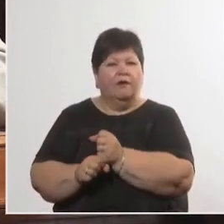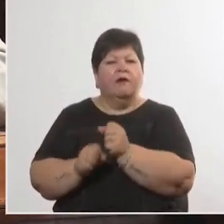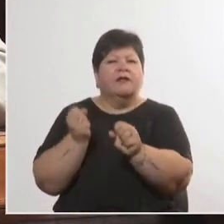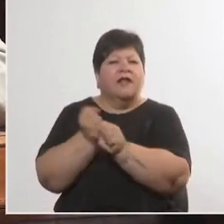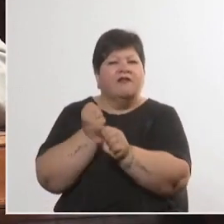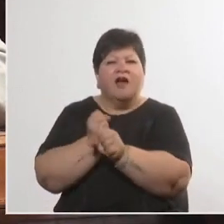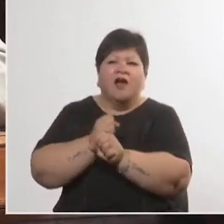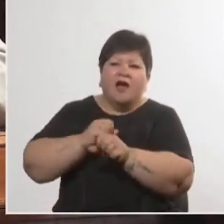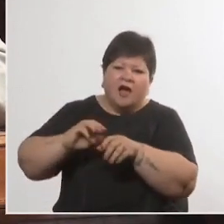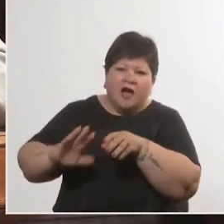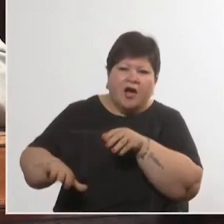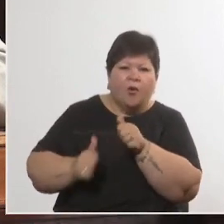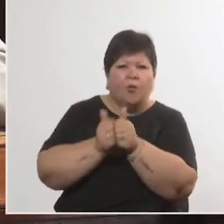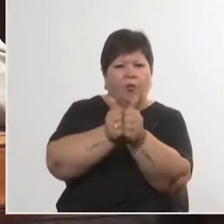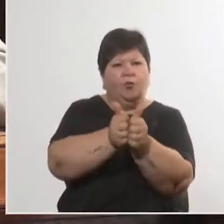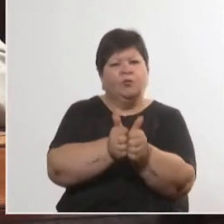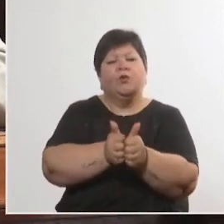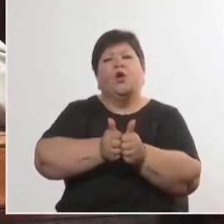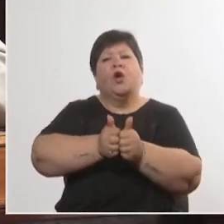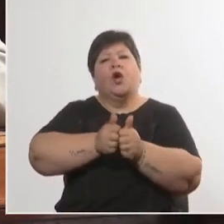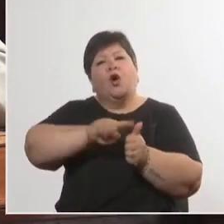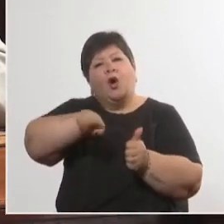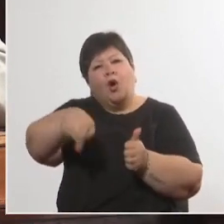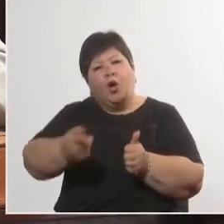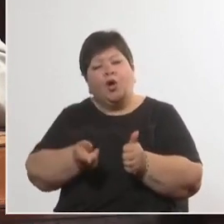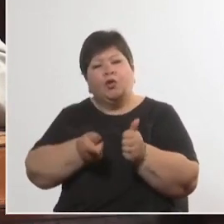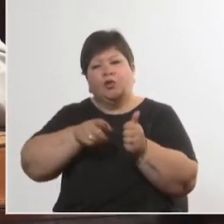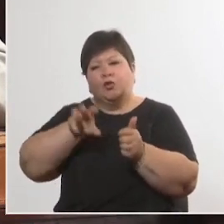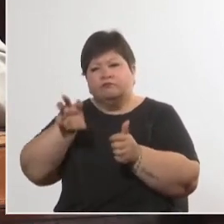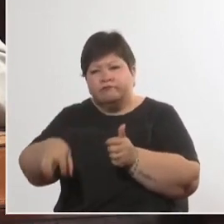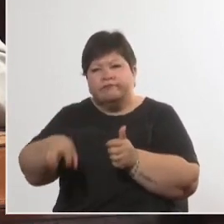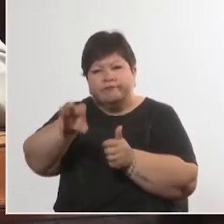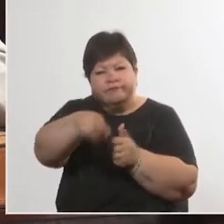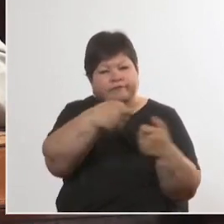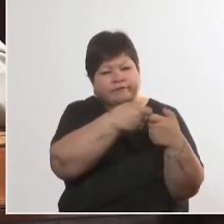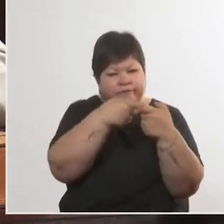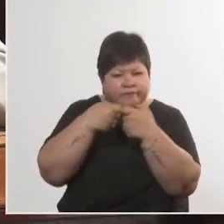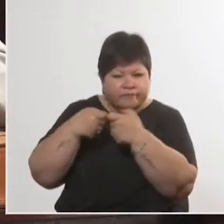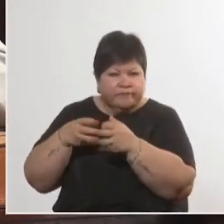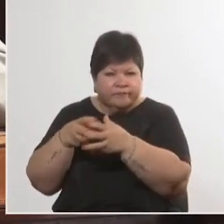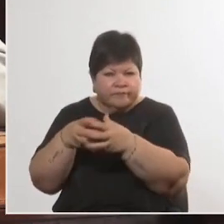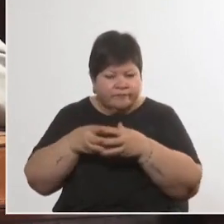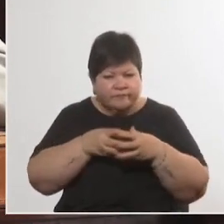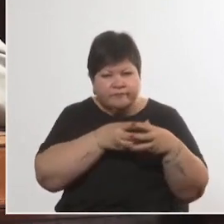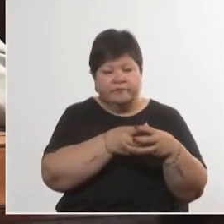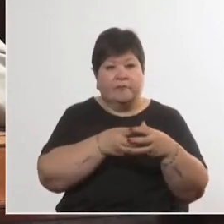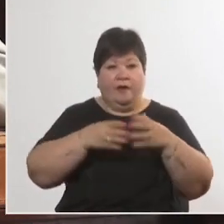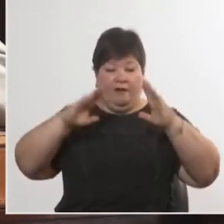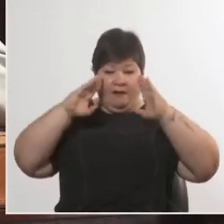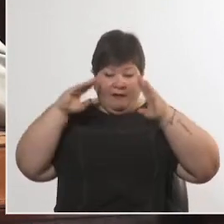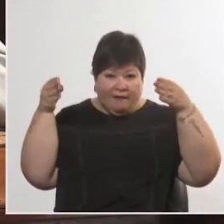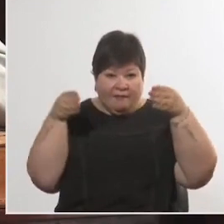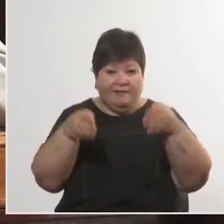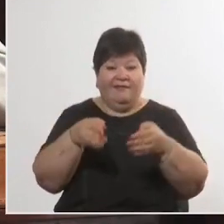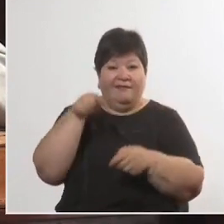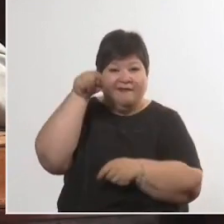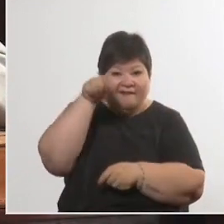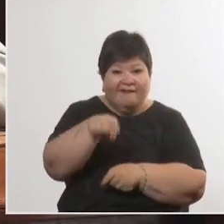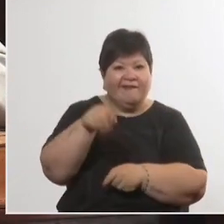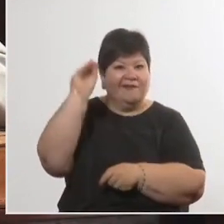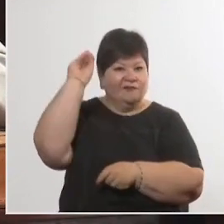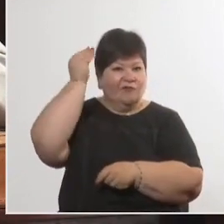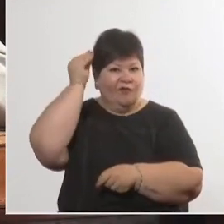que muchas veces en forma vocacional y totalmente honoraria toman a su cargo atender a ese público